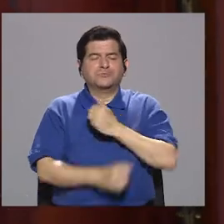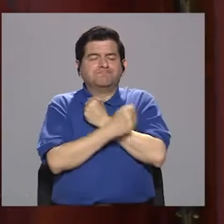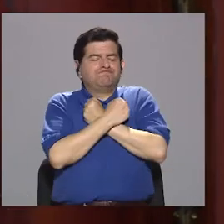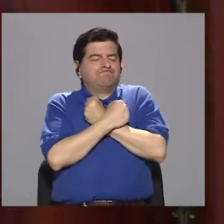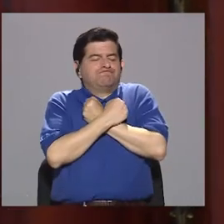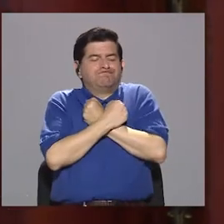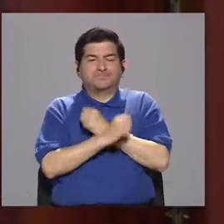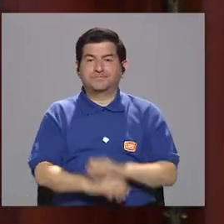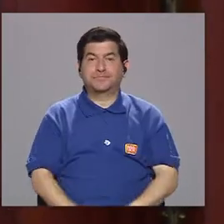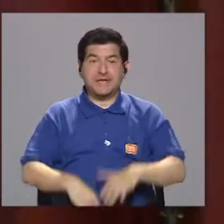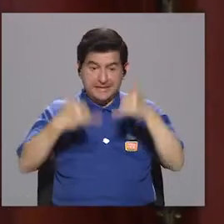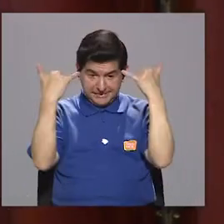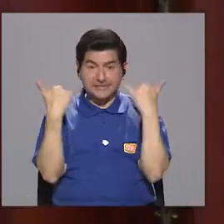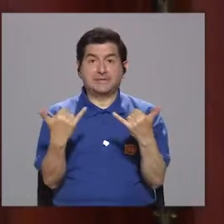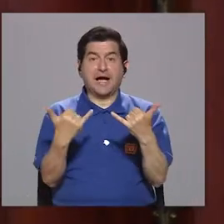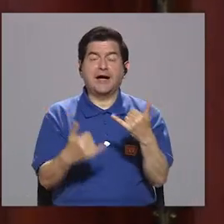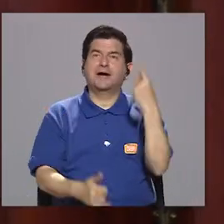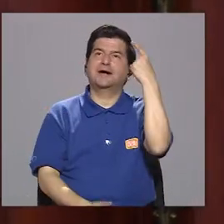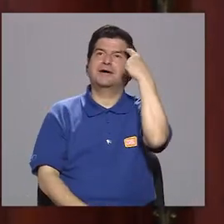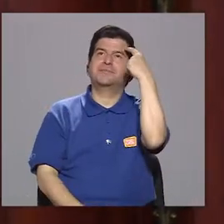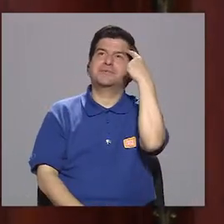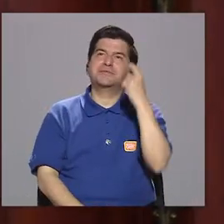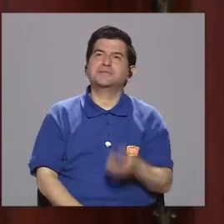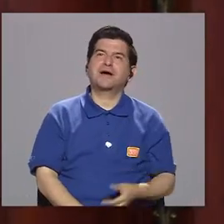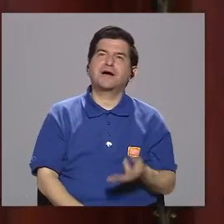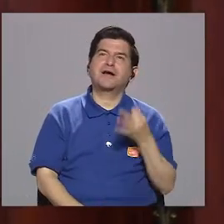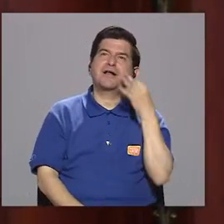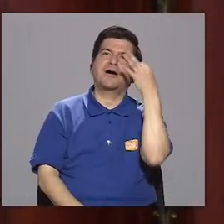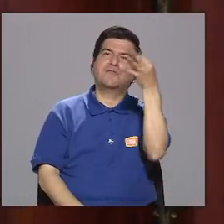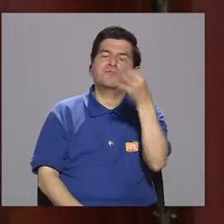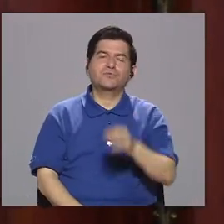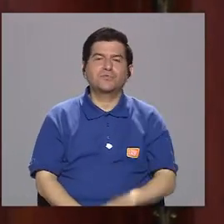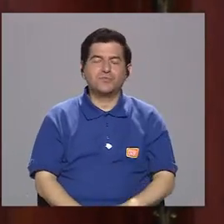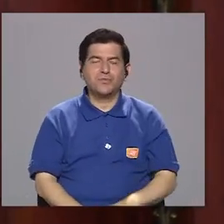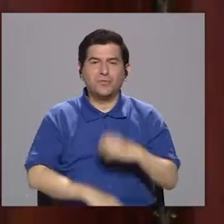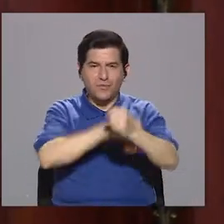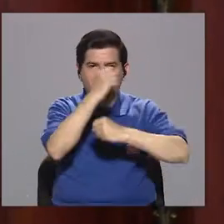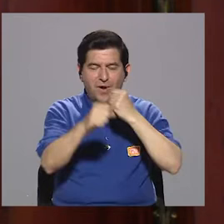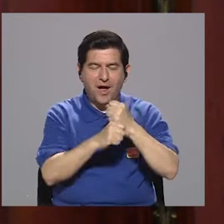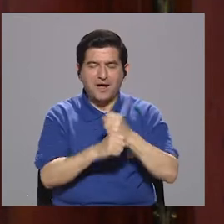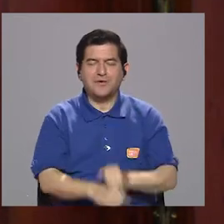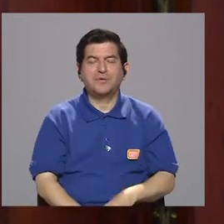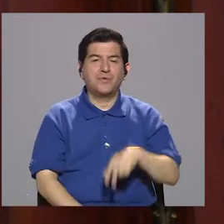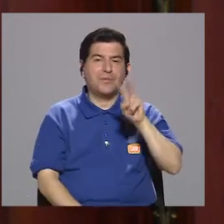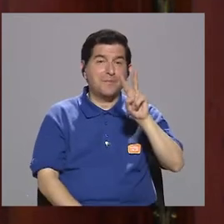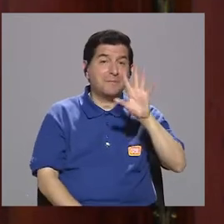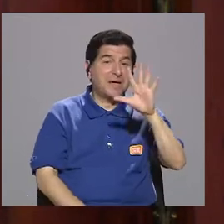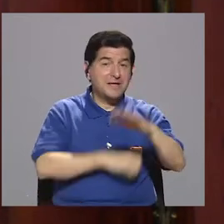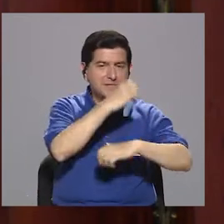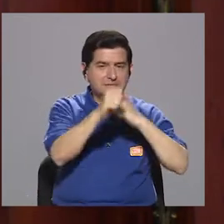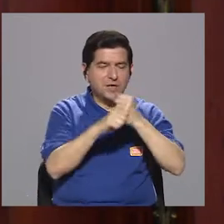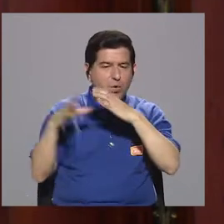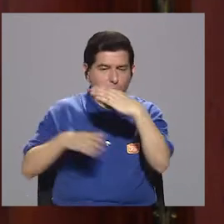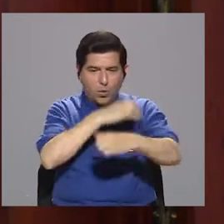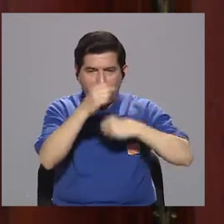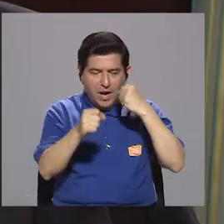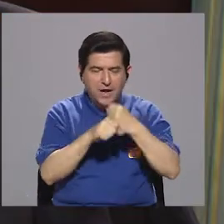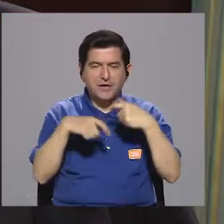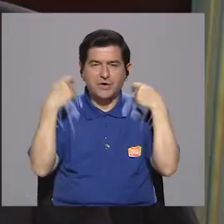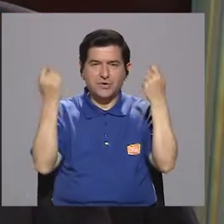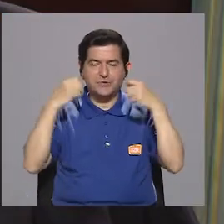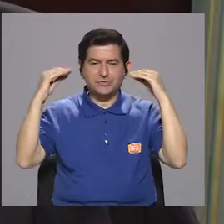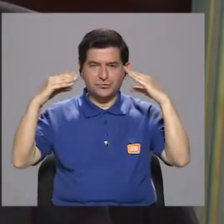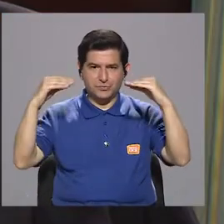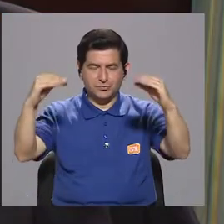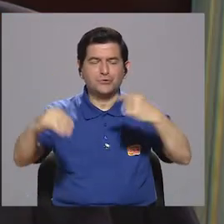Y más bien, pues desde ya estamos pensando en lo que va a ser el Festival de la Luz del año entrante, que cumple 25 años el Festival